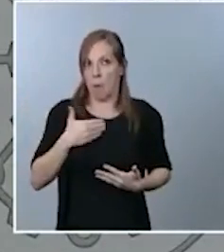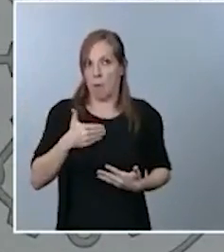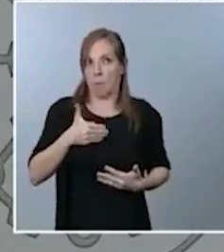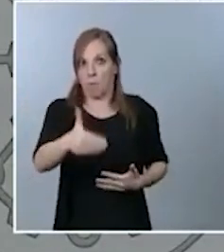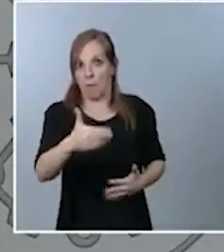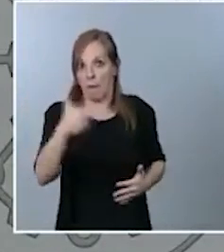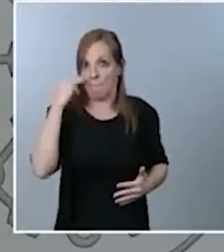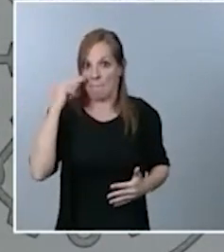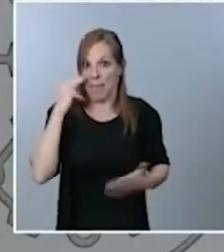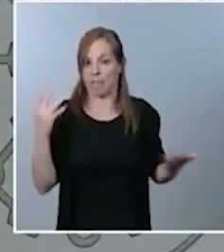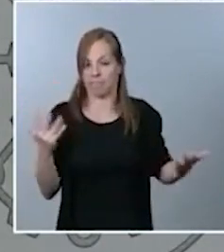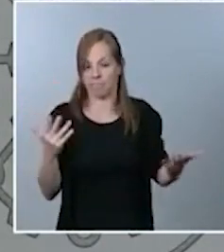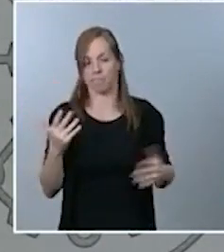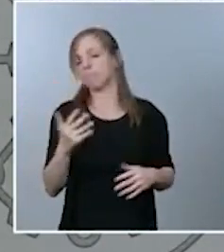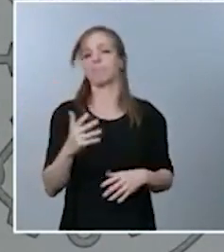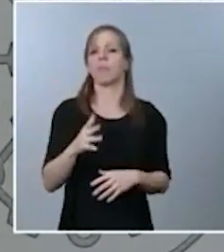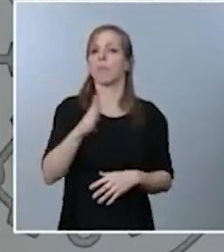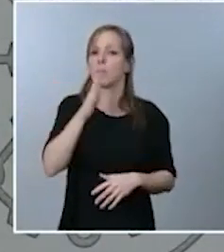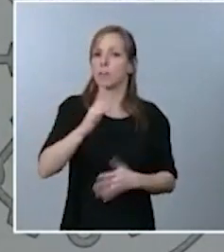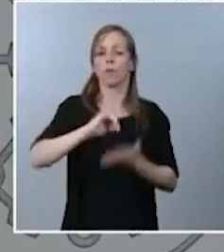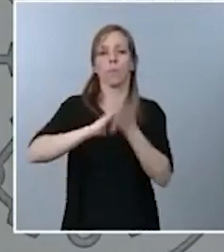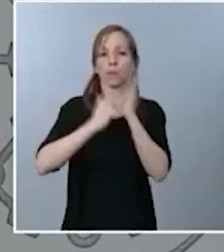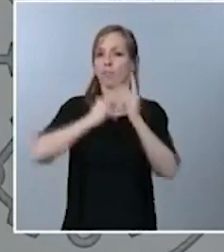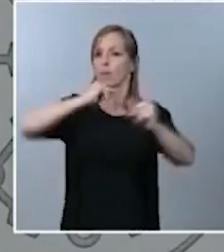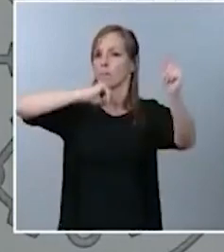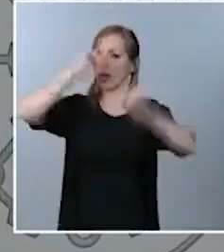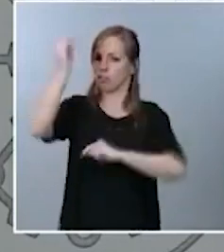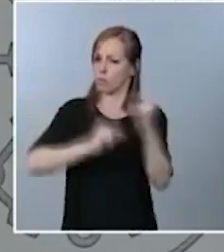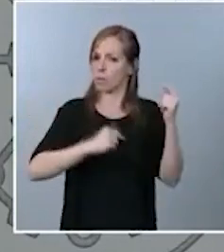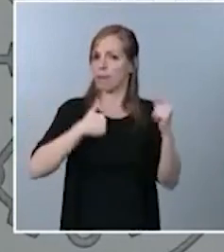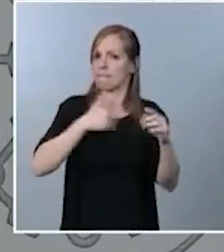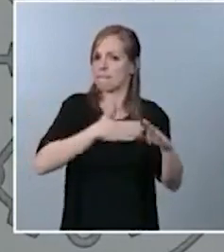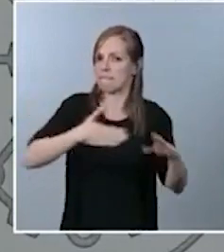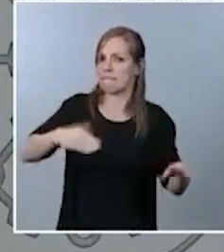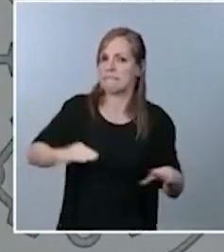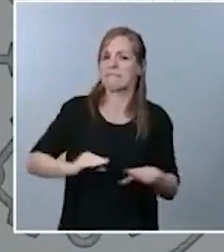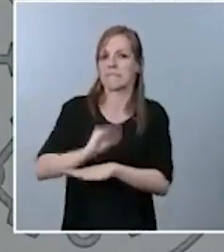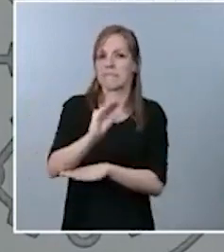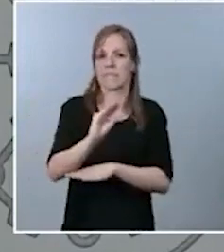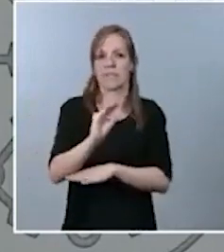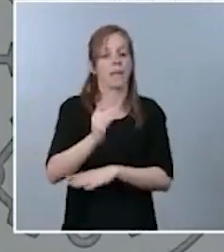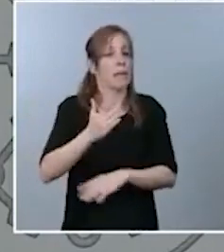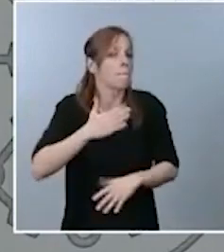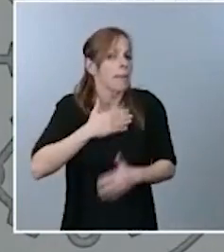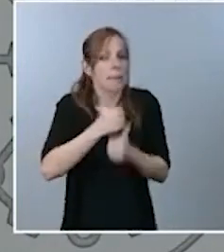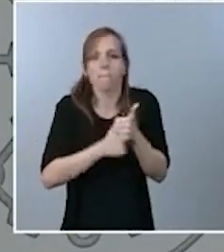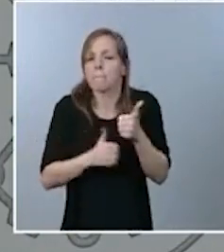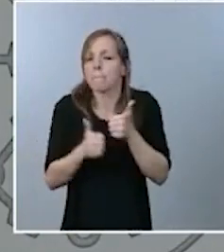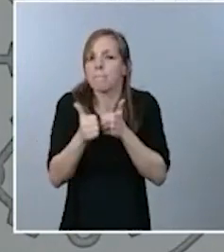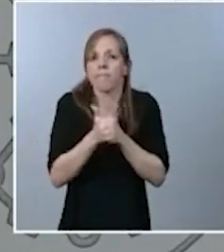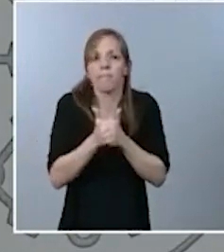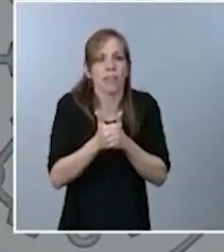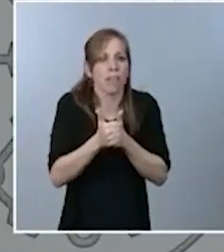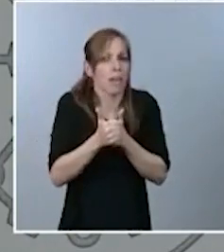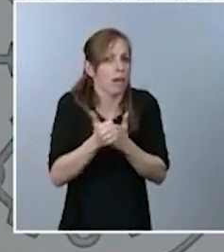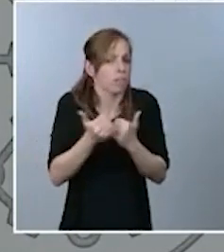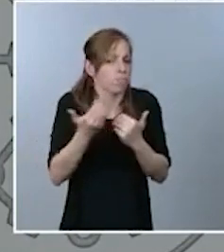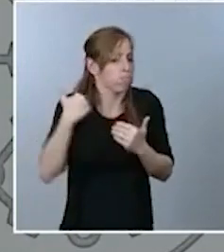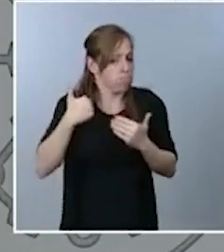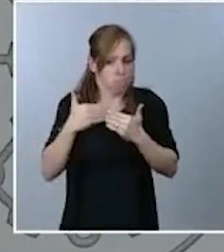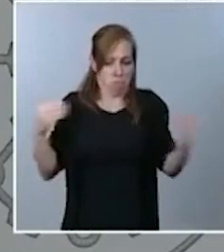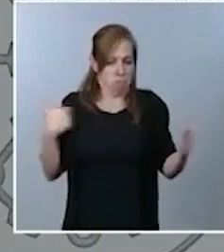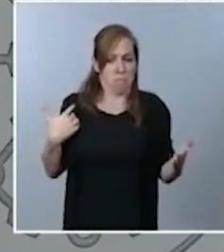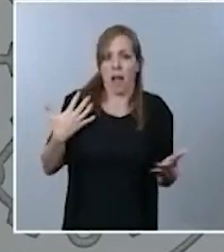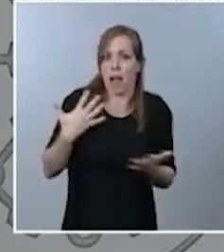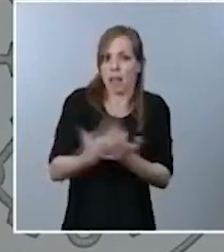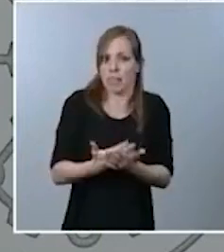atravesado por este proyecto de presupuesto y, por tanto, desde luego, mi preferencia desde el primer día y la propia expresada por el